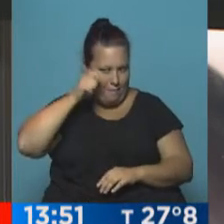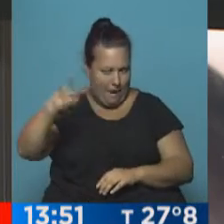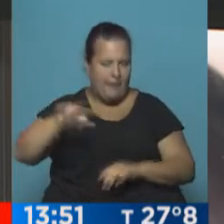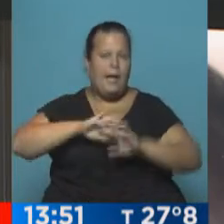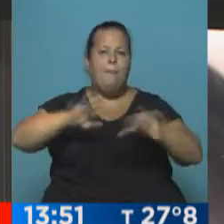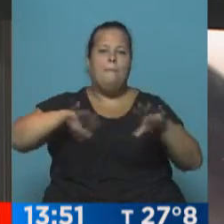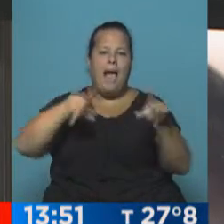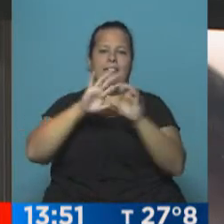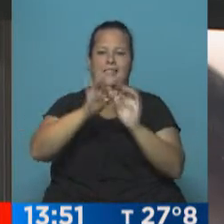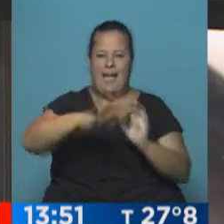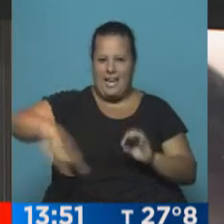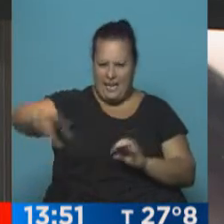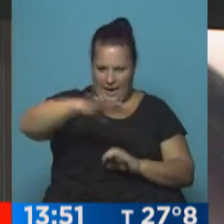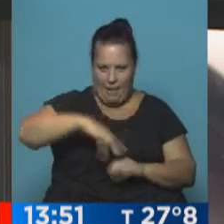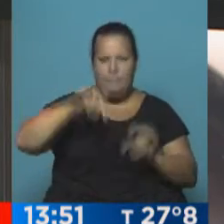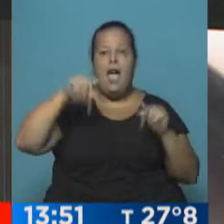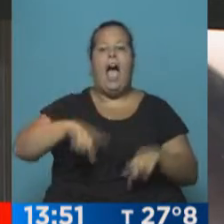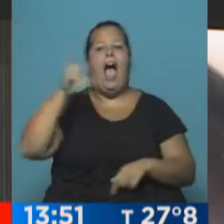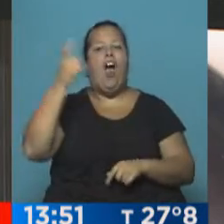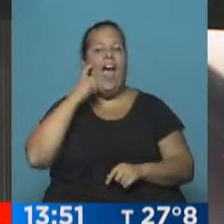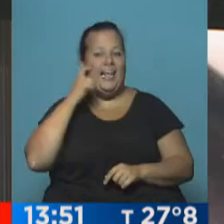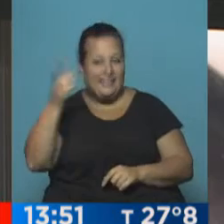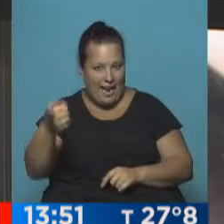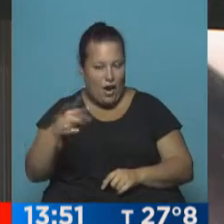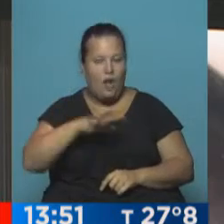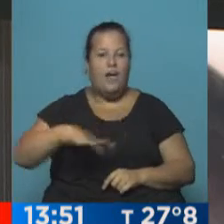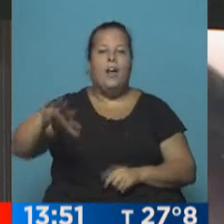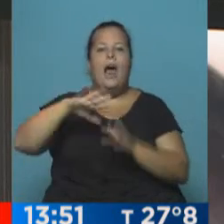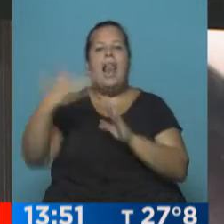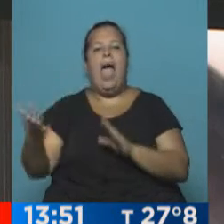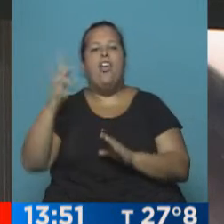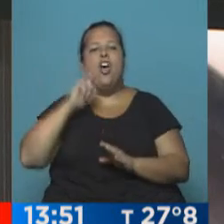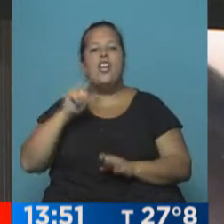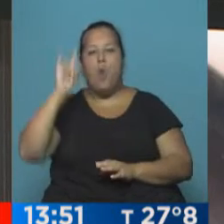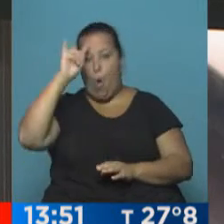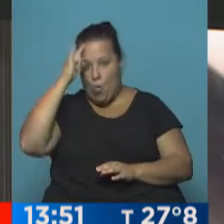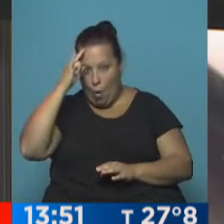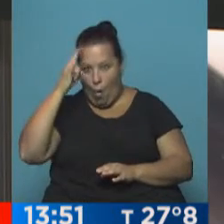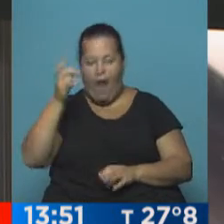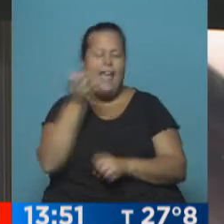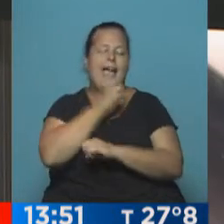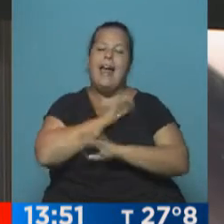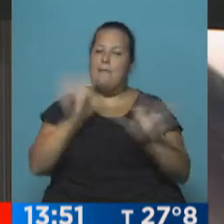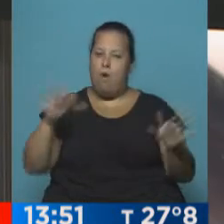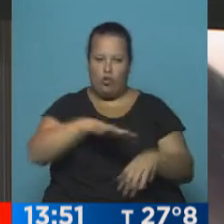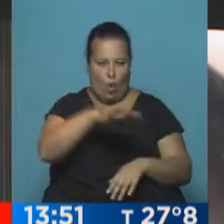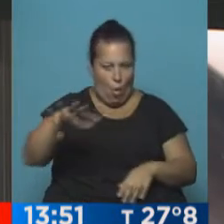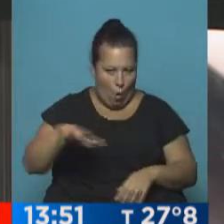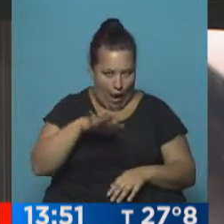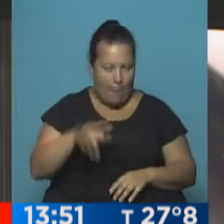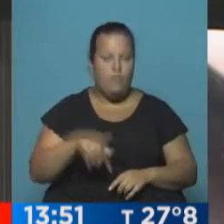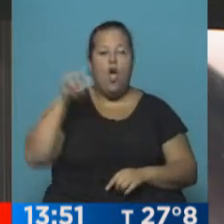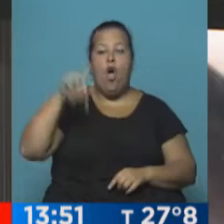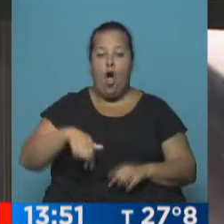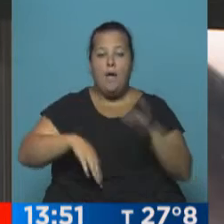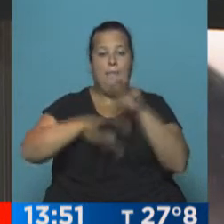las playas cercanas. Y ahora nos vamos a Entre Ríos, a las márgenes del río Uruguay, donde hay bellísimos paisajes. Para